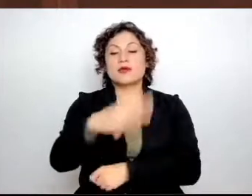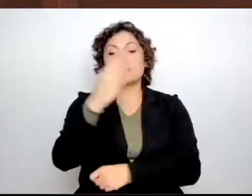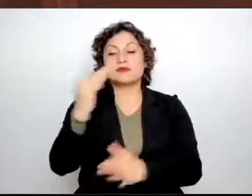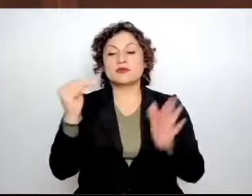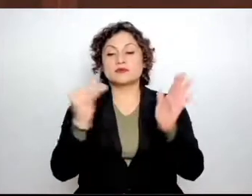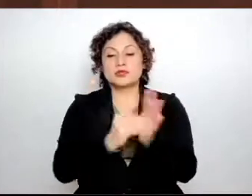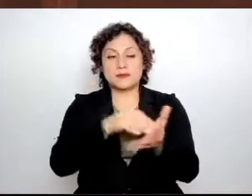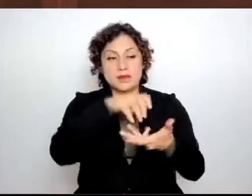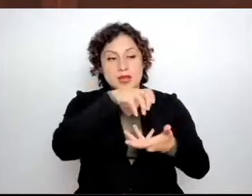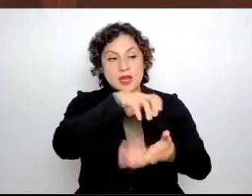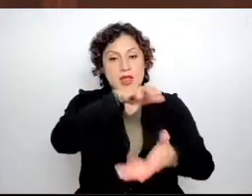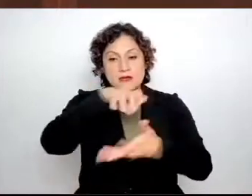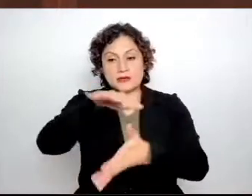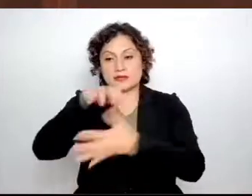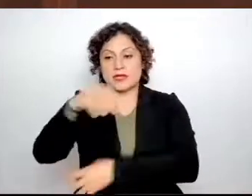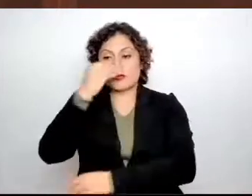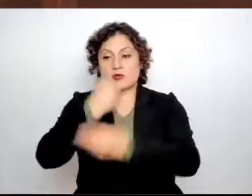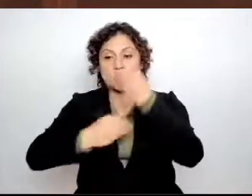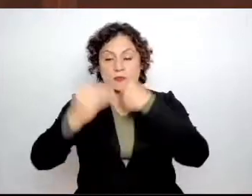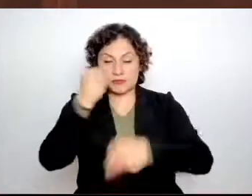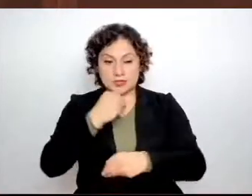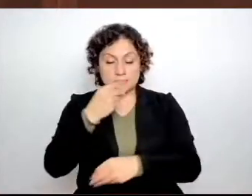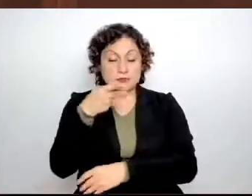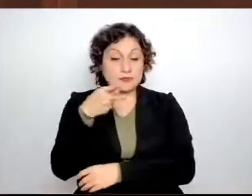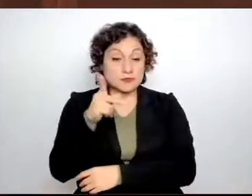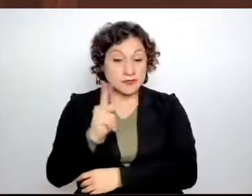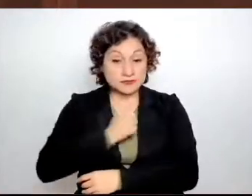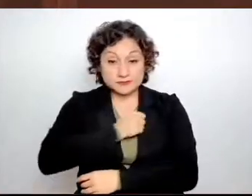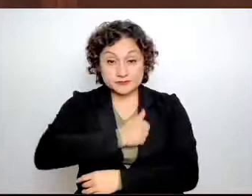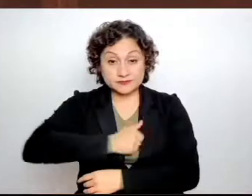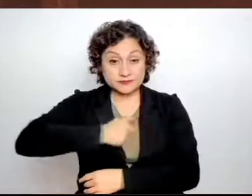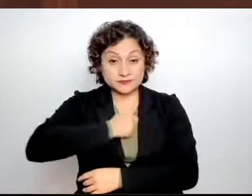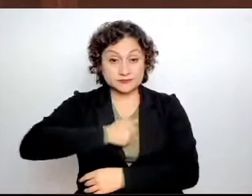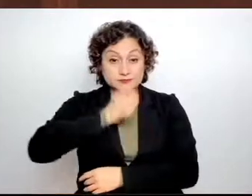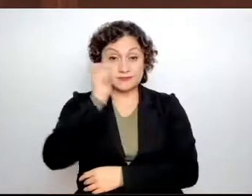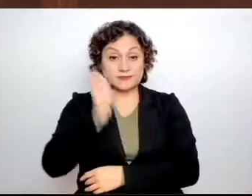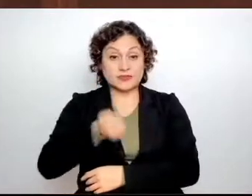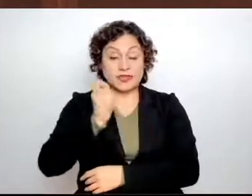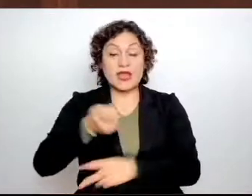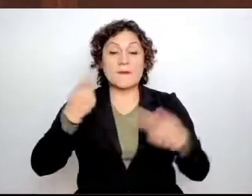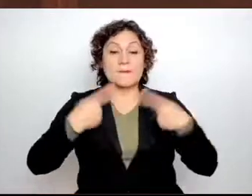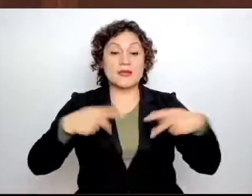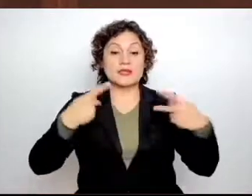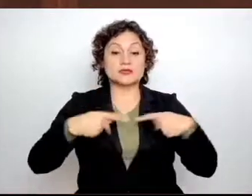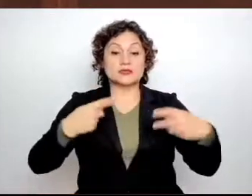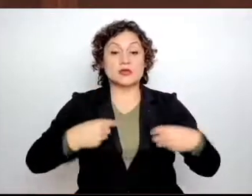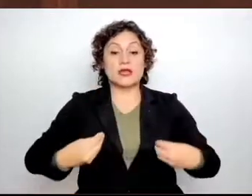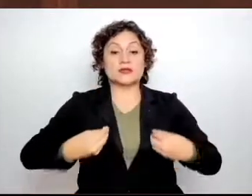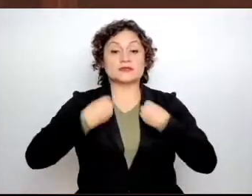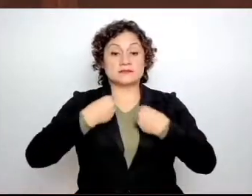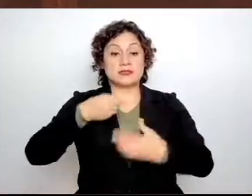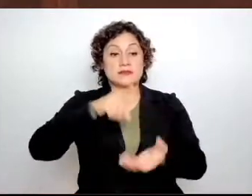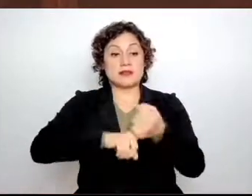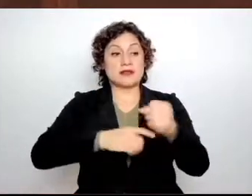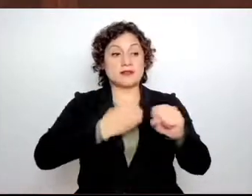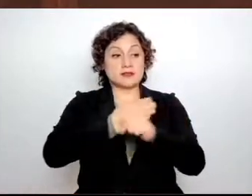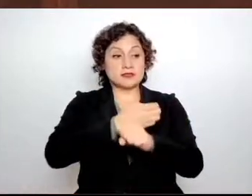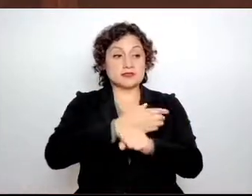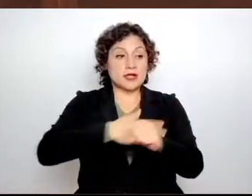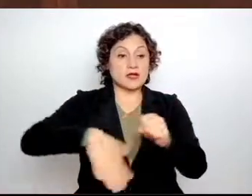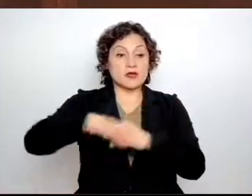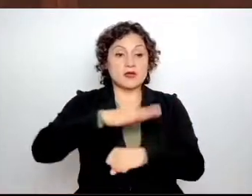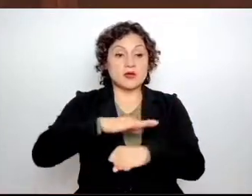alimentarias. Pero lamentablemente, la ciudadanía para acceder a estos apoyos depende de